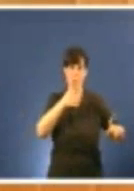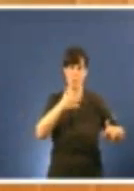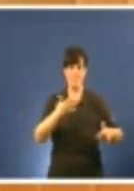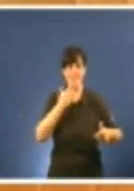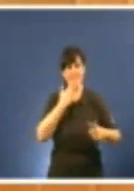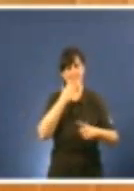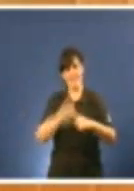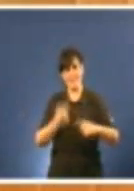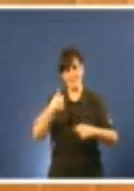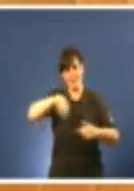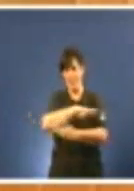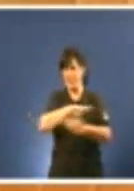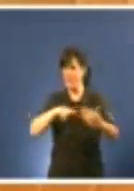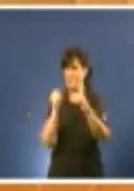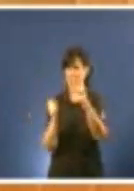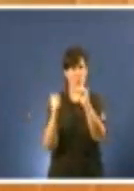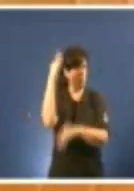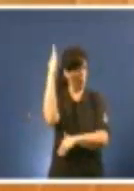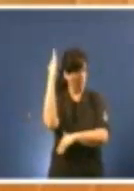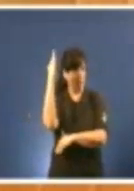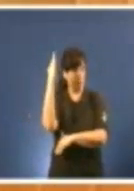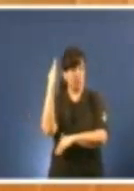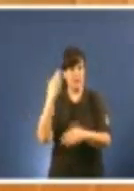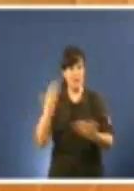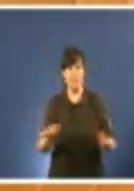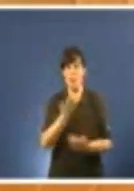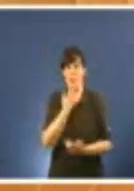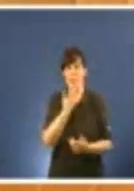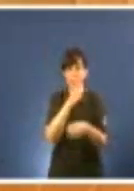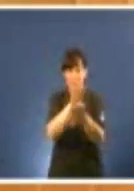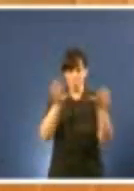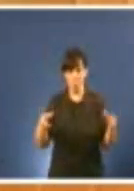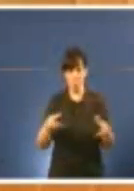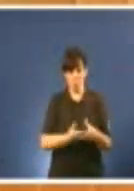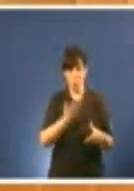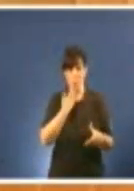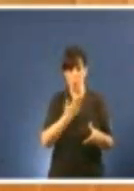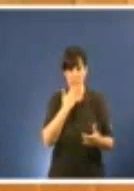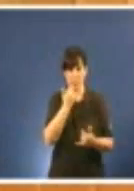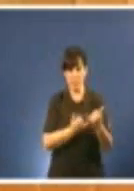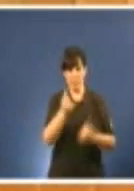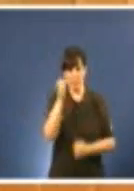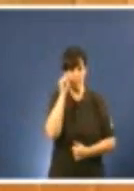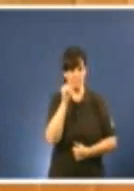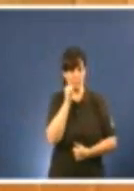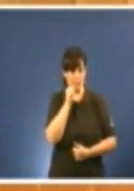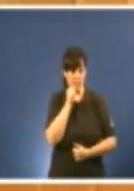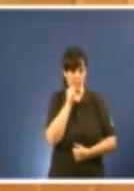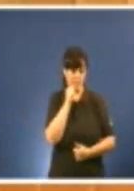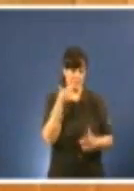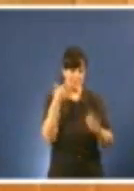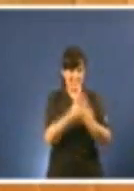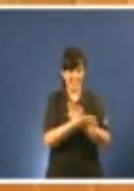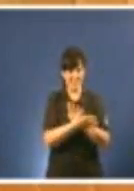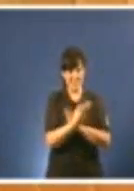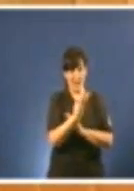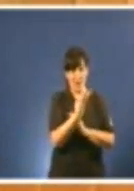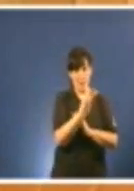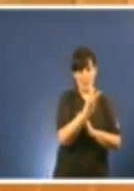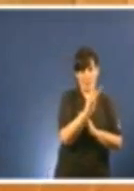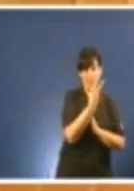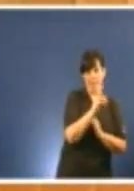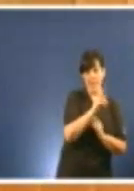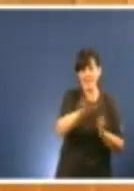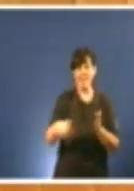nosa poboación. O grupo de edade en o que máis incide a fecundidade, entre 20 e 39 anos, mostra unha sustancial